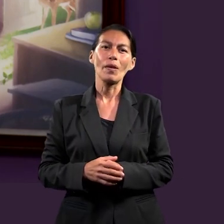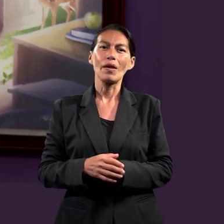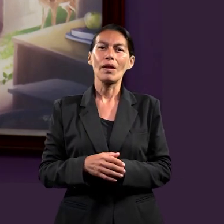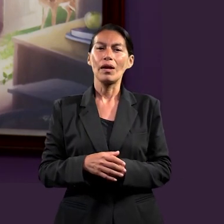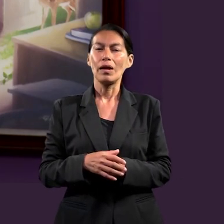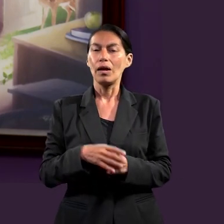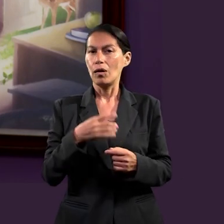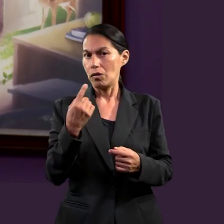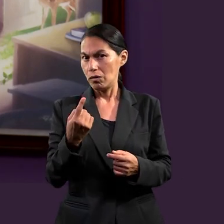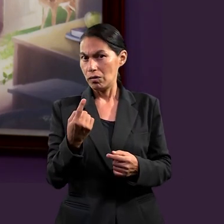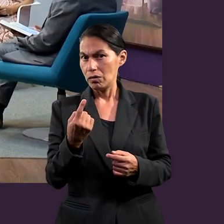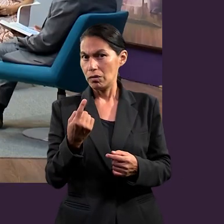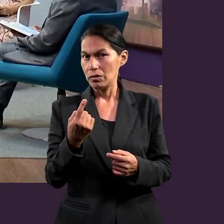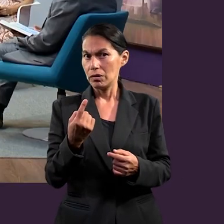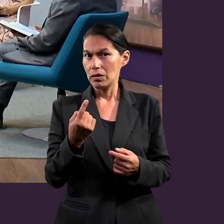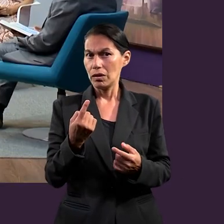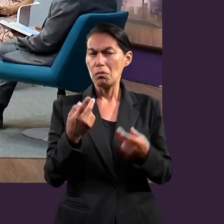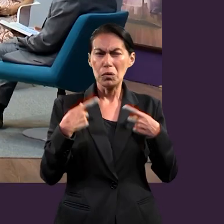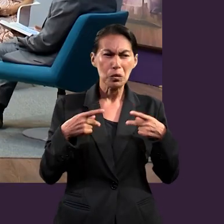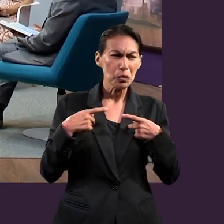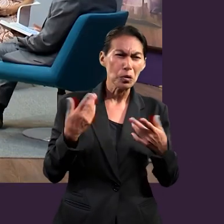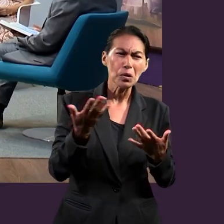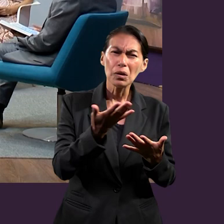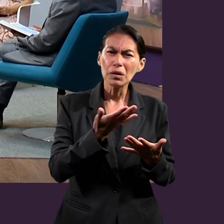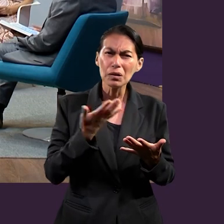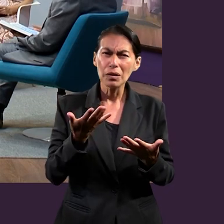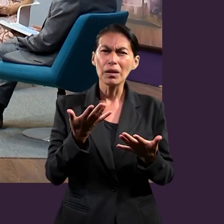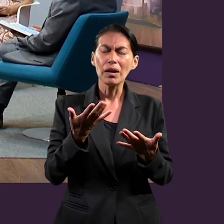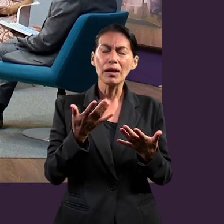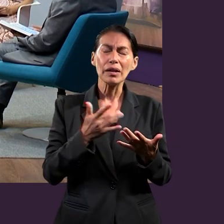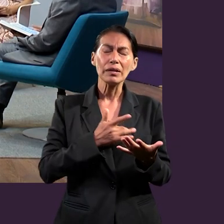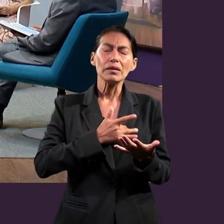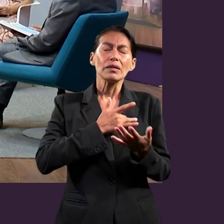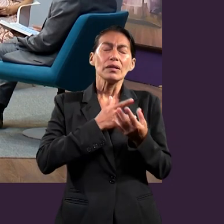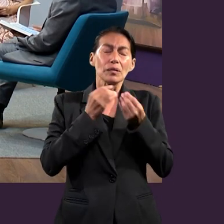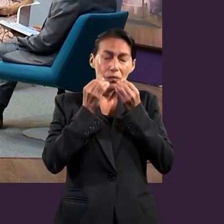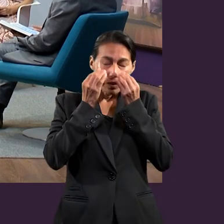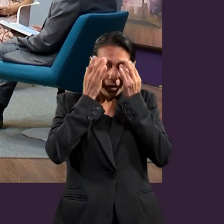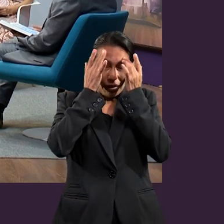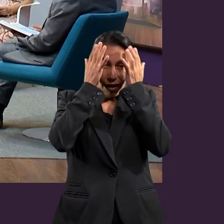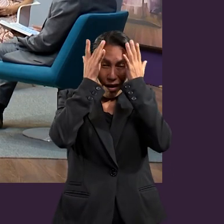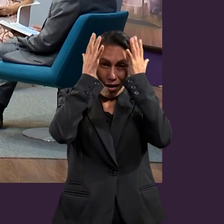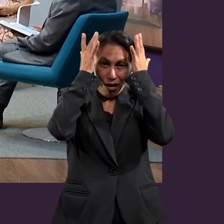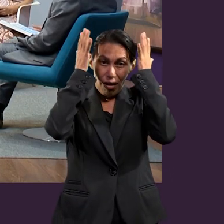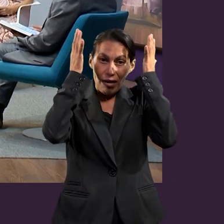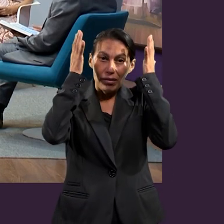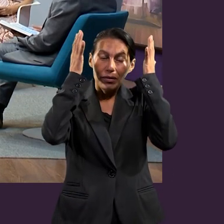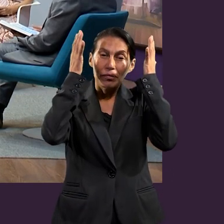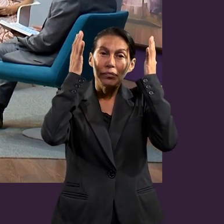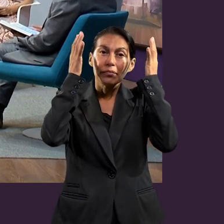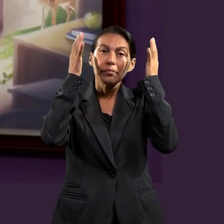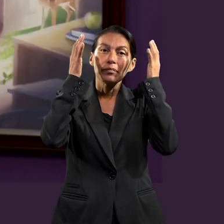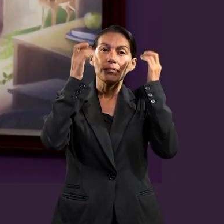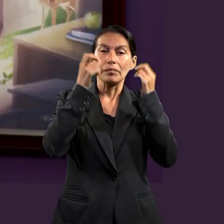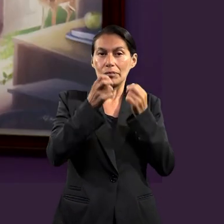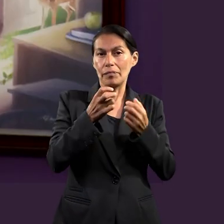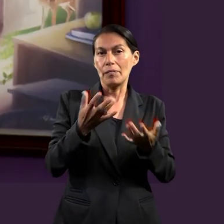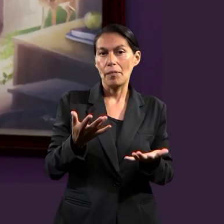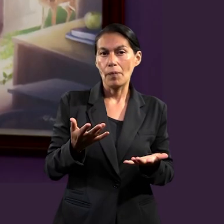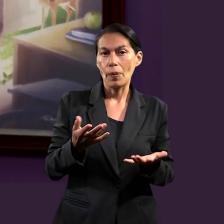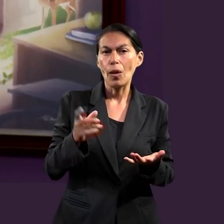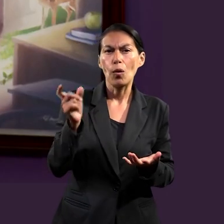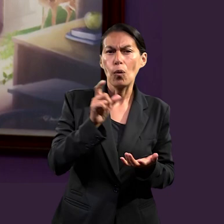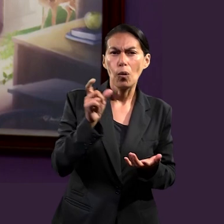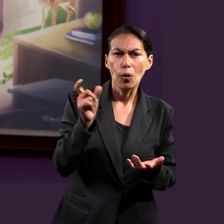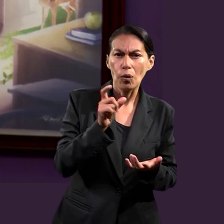gozar. Y una de las experiencias que como seres humanos liberamos dopamina es en